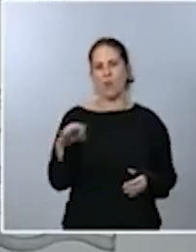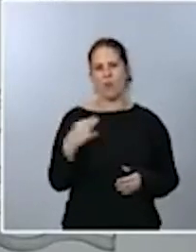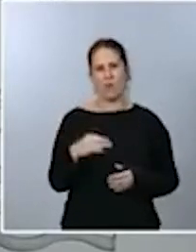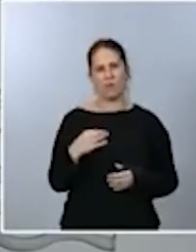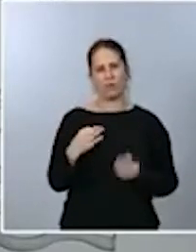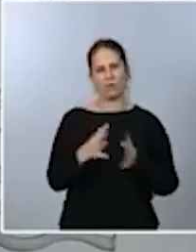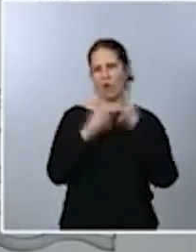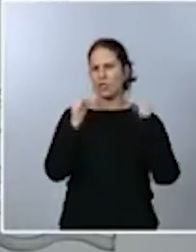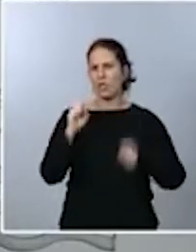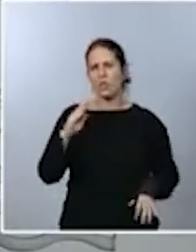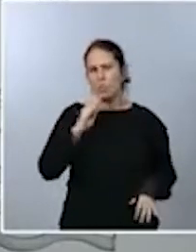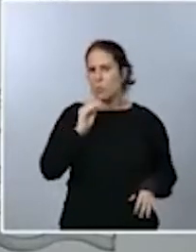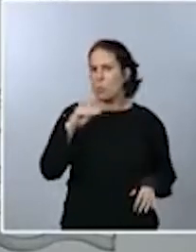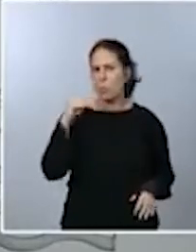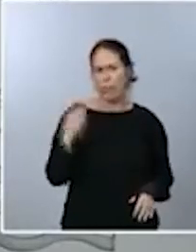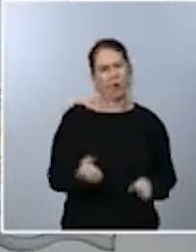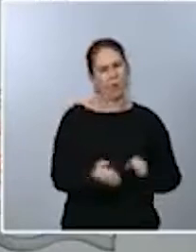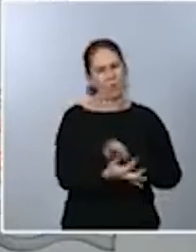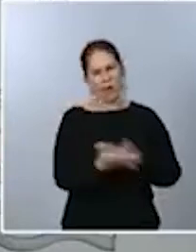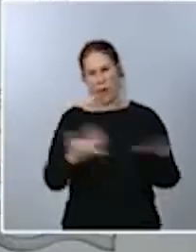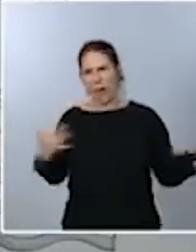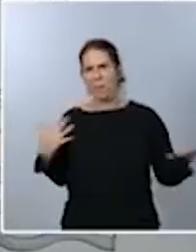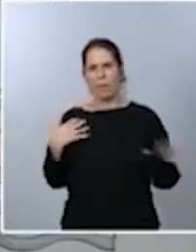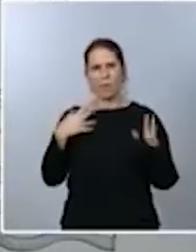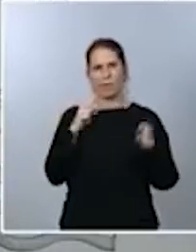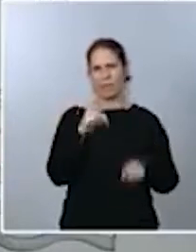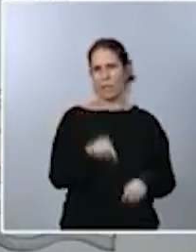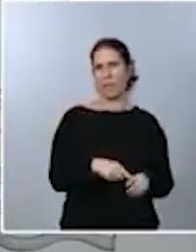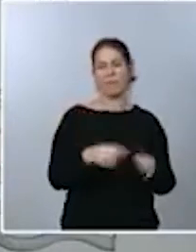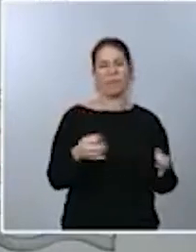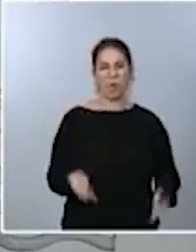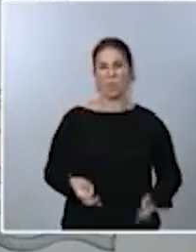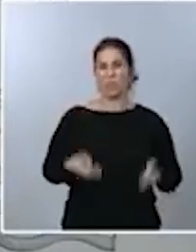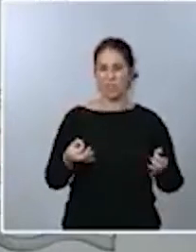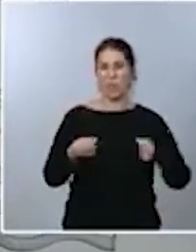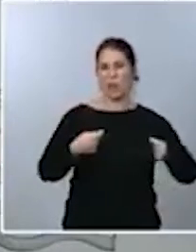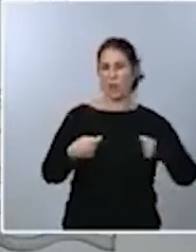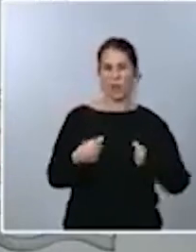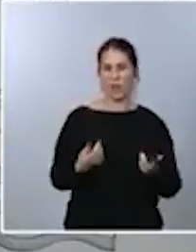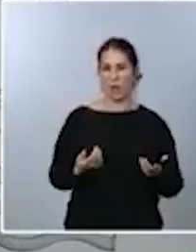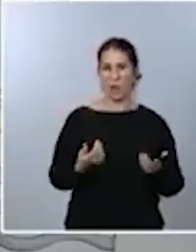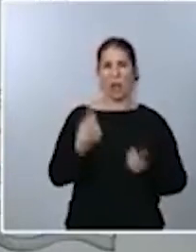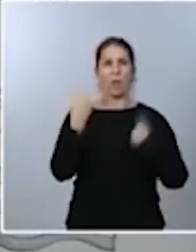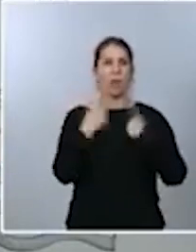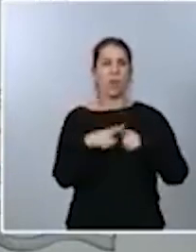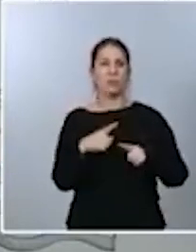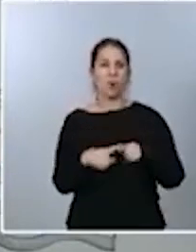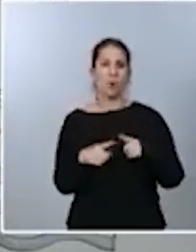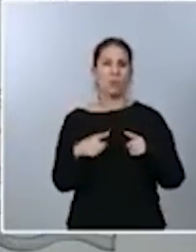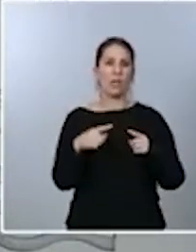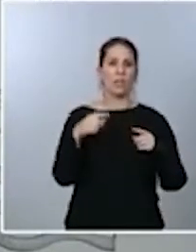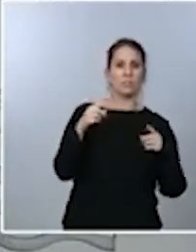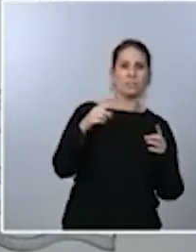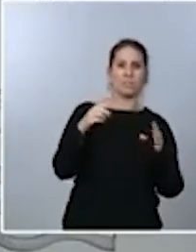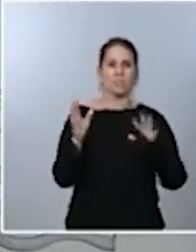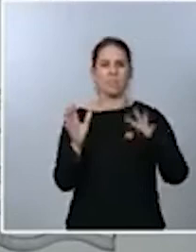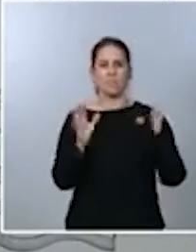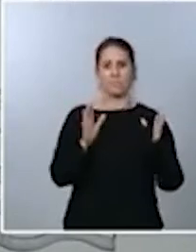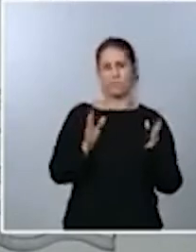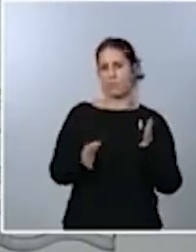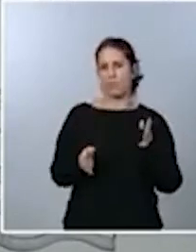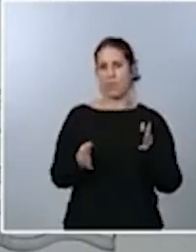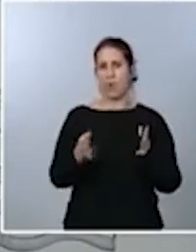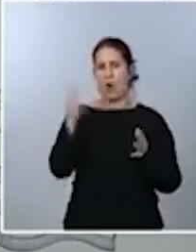hemos tenido rápido respecto a las medidas, como siempre en cualquier negociación. Hay elementos que hasta última hora se mantienen por parte de las diferentes